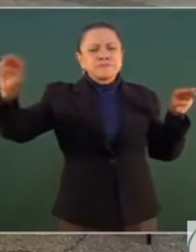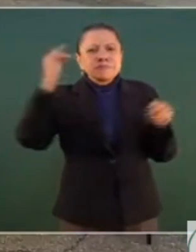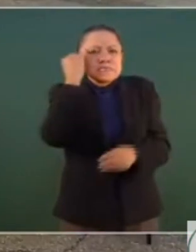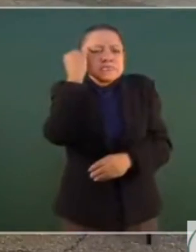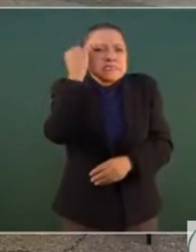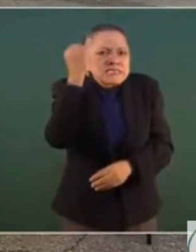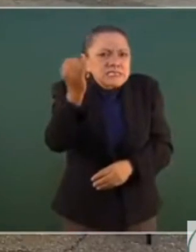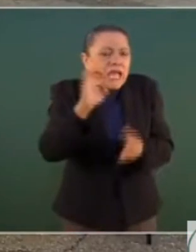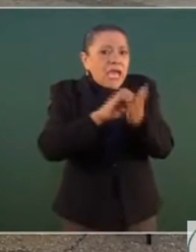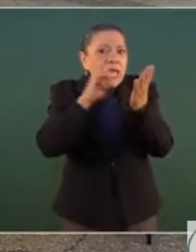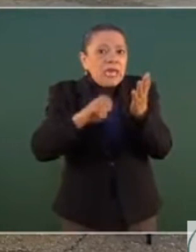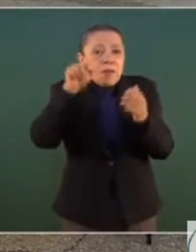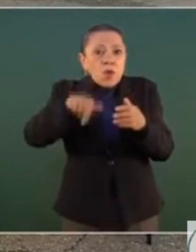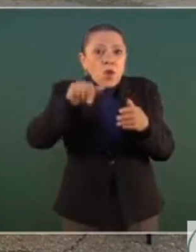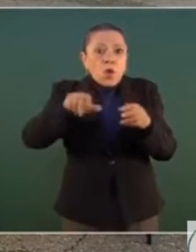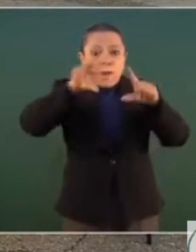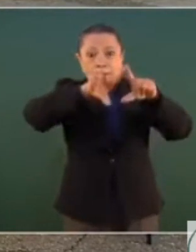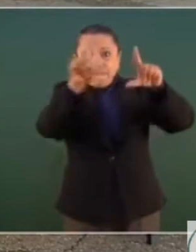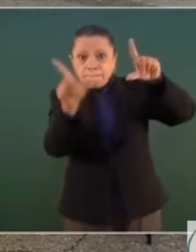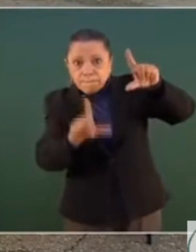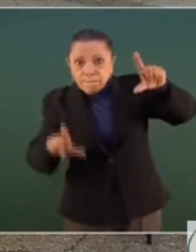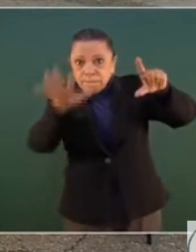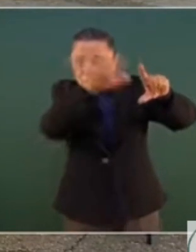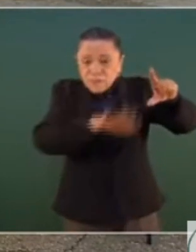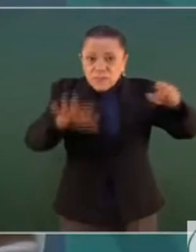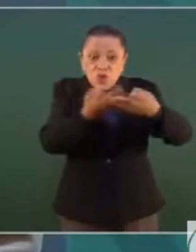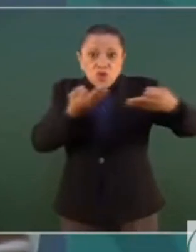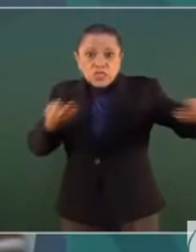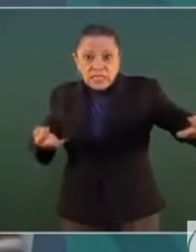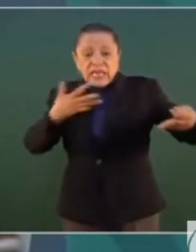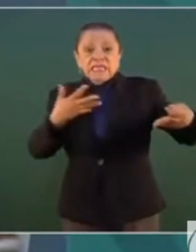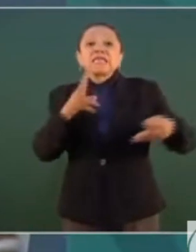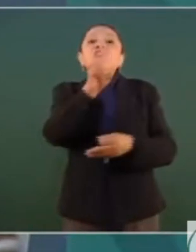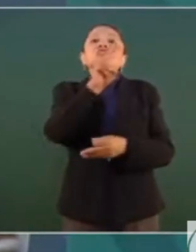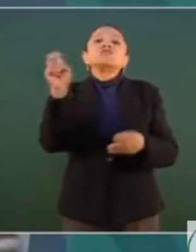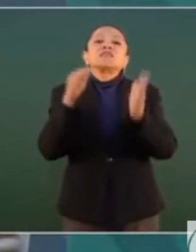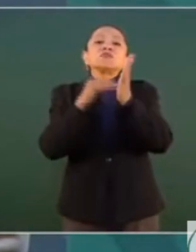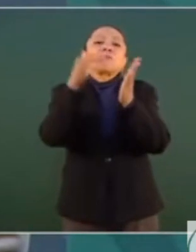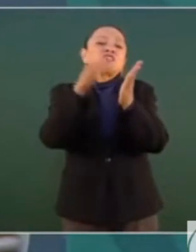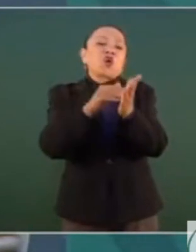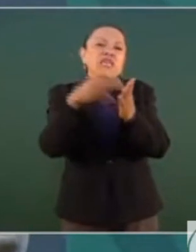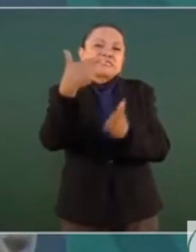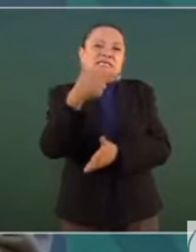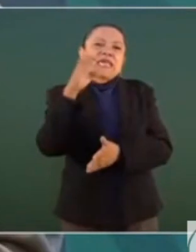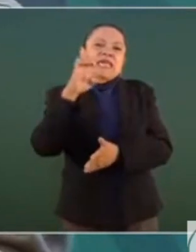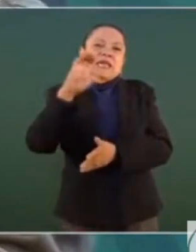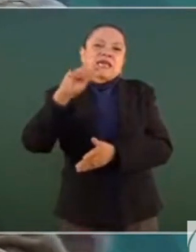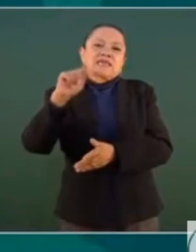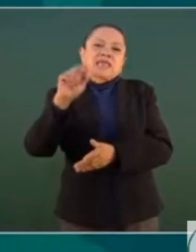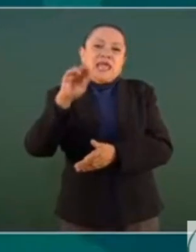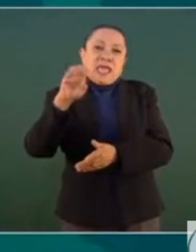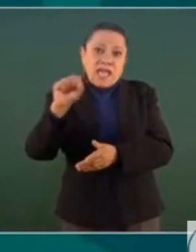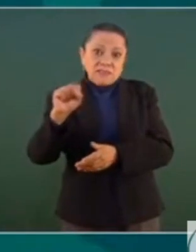nuestro territorio, México, tiene 200 millones de hectáreas y entregaron